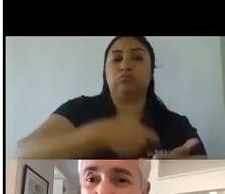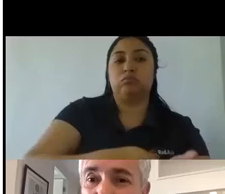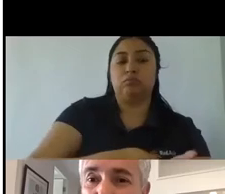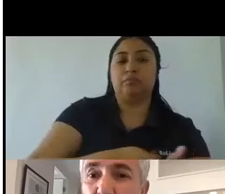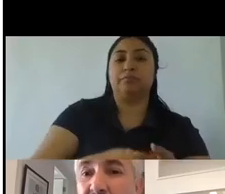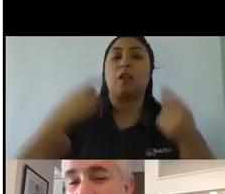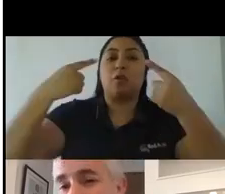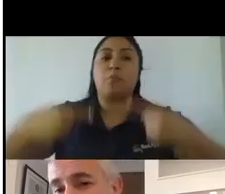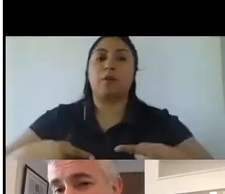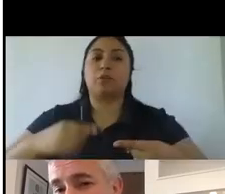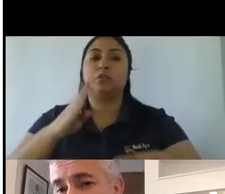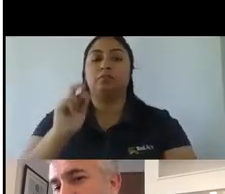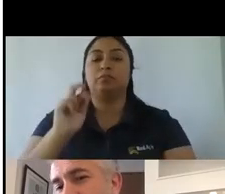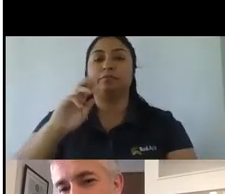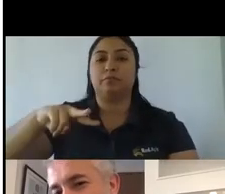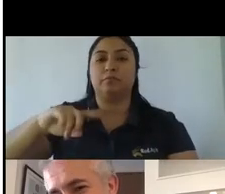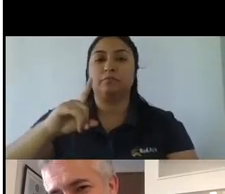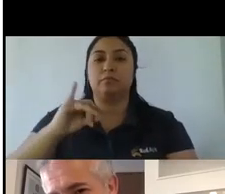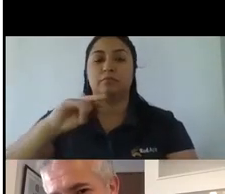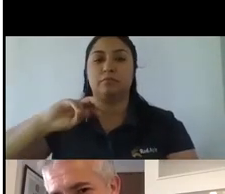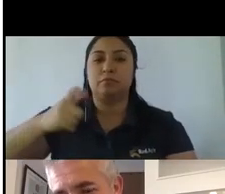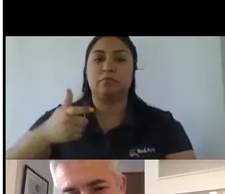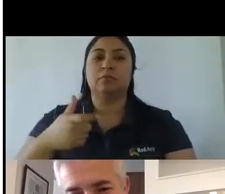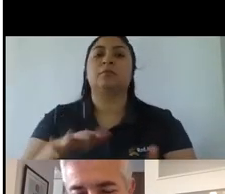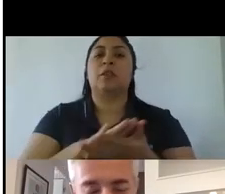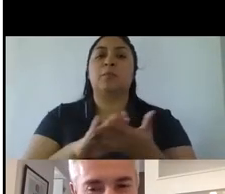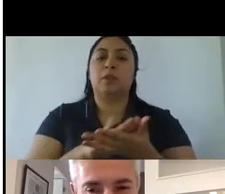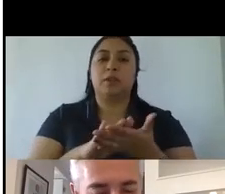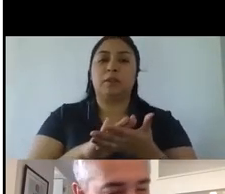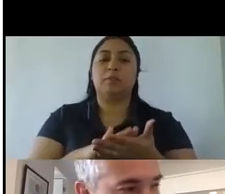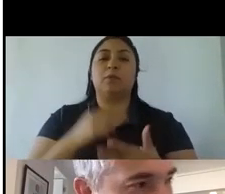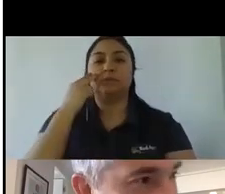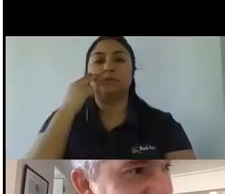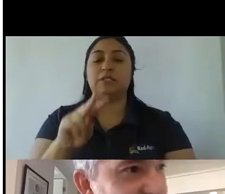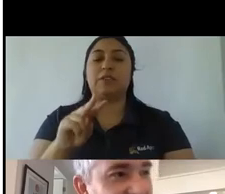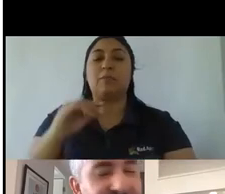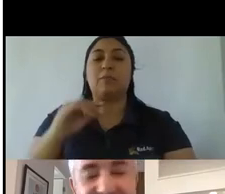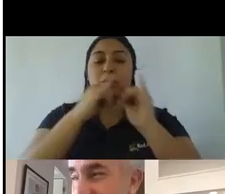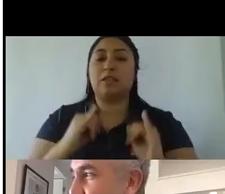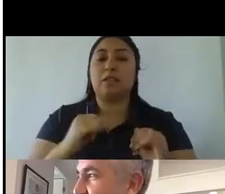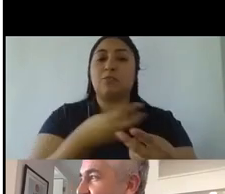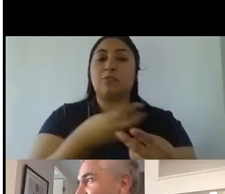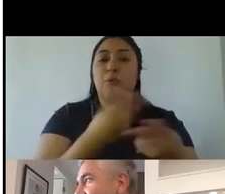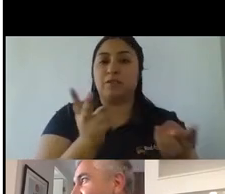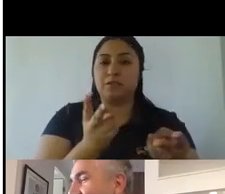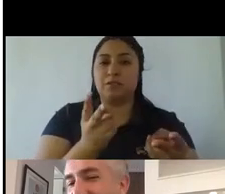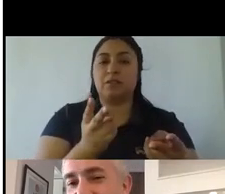a aportar mucho menos porque cuando uno ve este tipo de publicidad por así decirlo avisaje digo yo